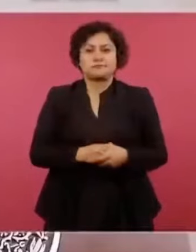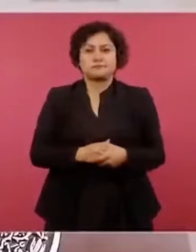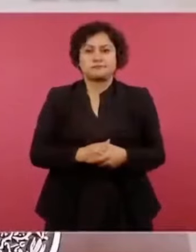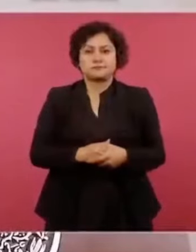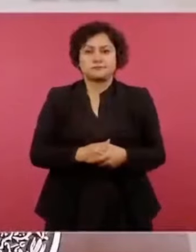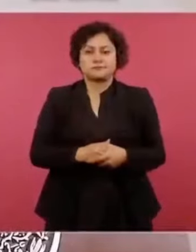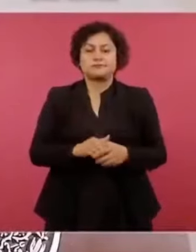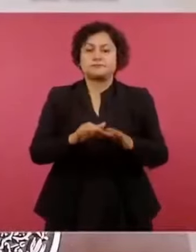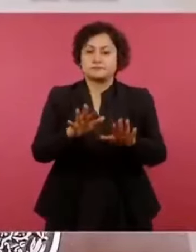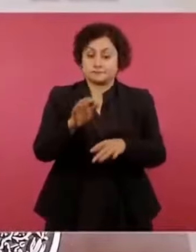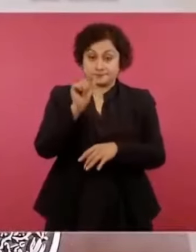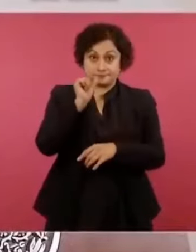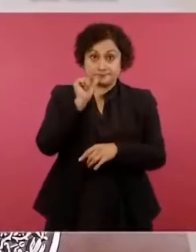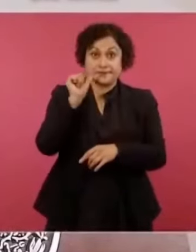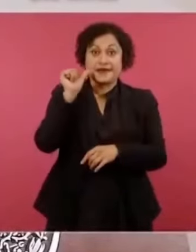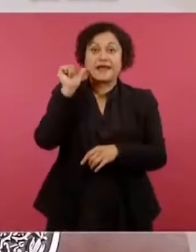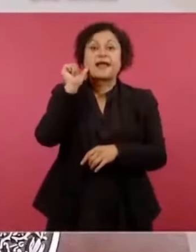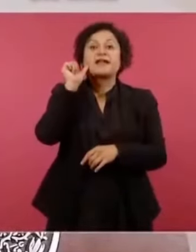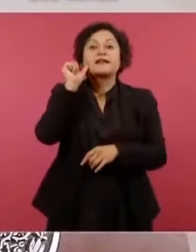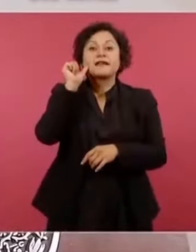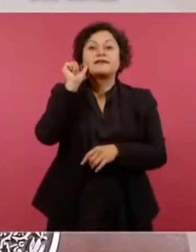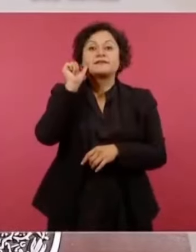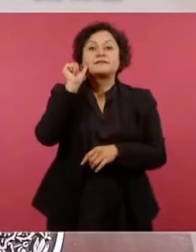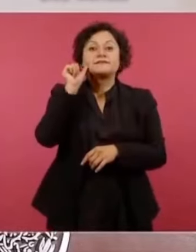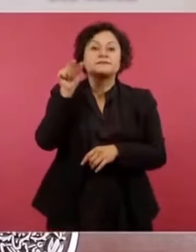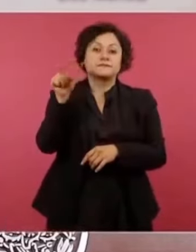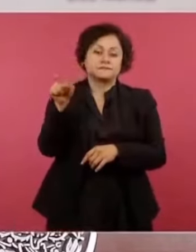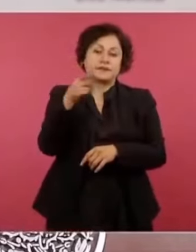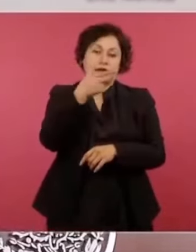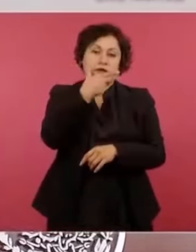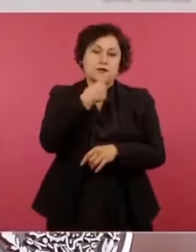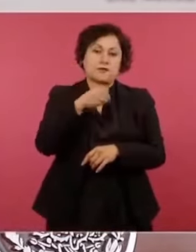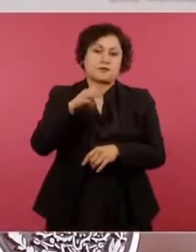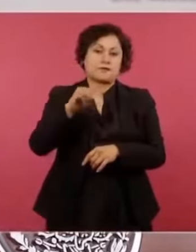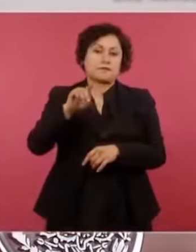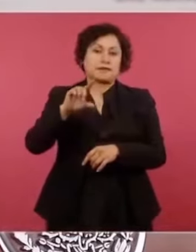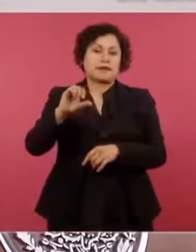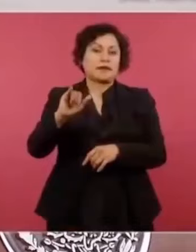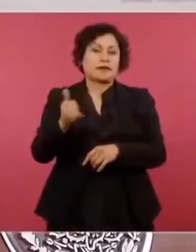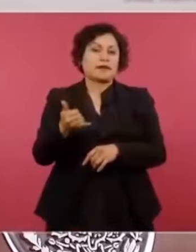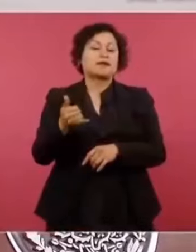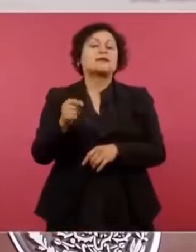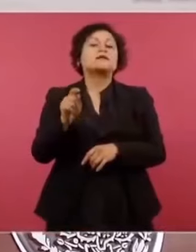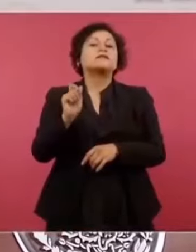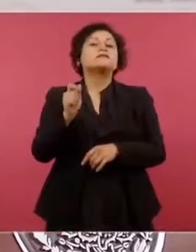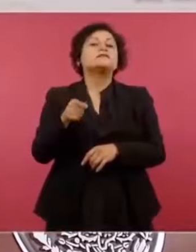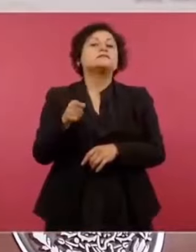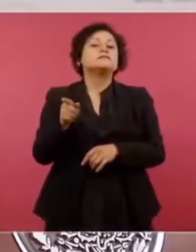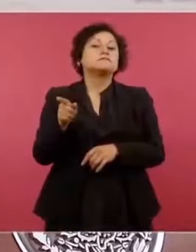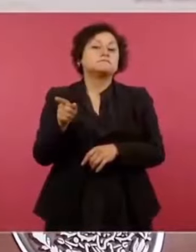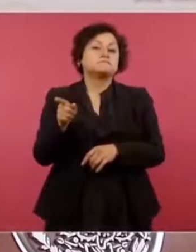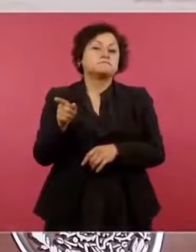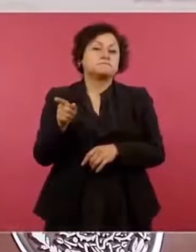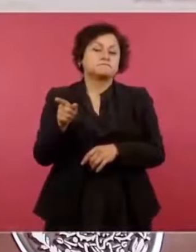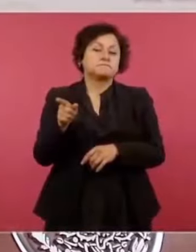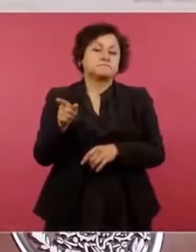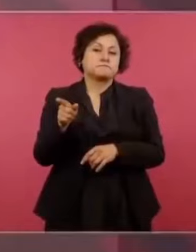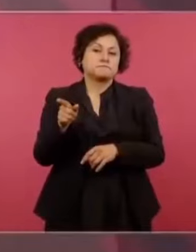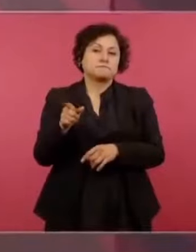Ayer pasó Miley por